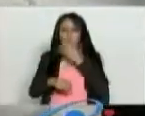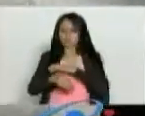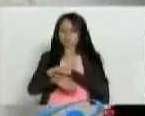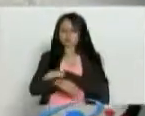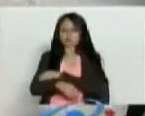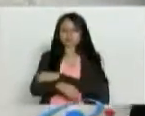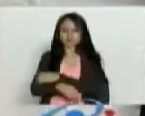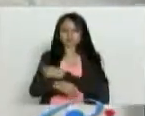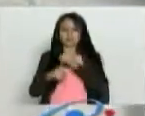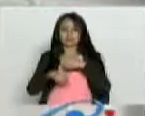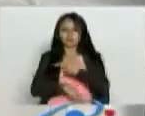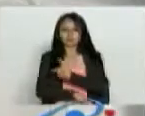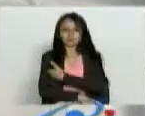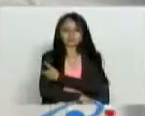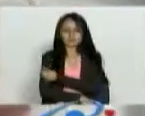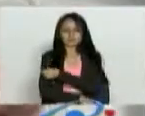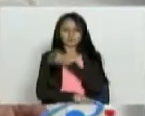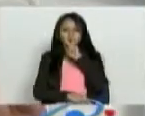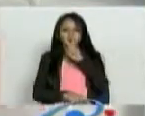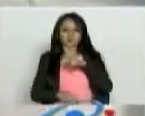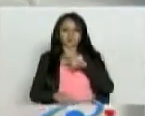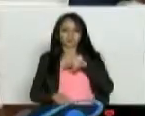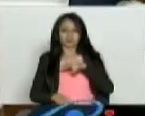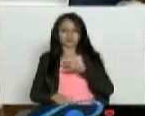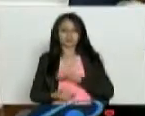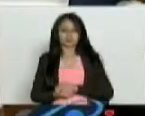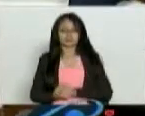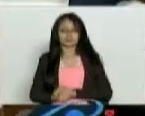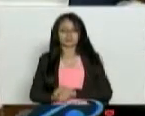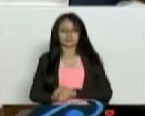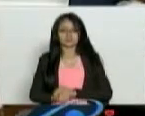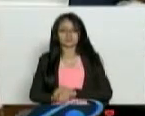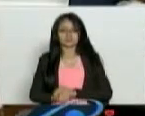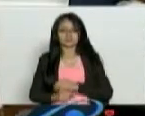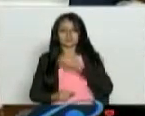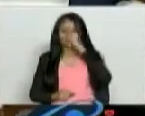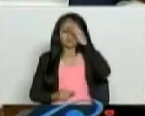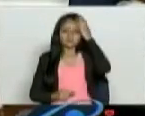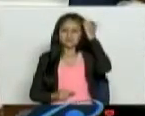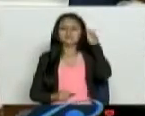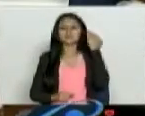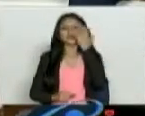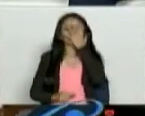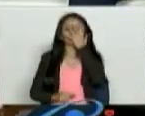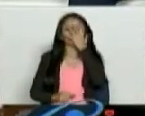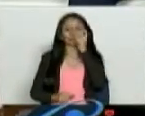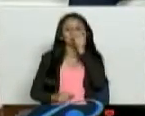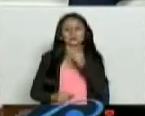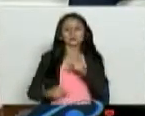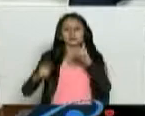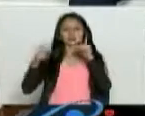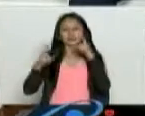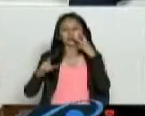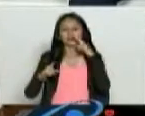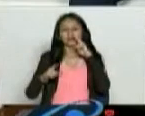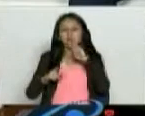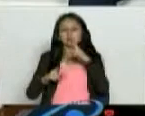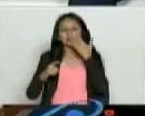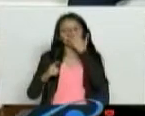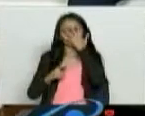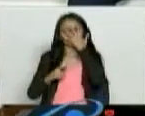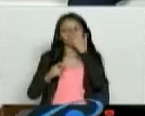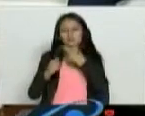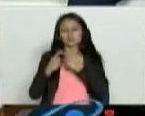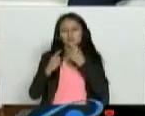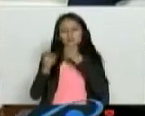y las vacunas para dos meses. Entonces, usted está hablando, qué pena con el televidente que está ahí pendiente, pero es que esto amerita un poquito